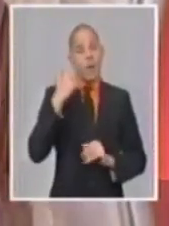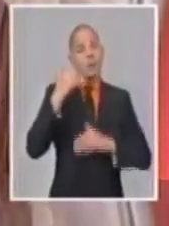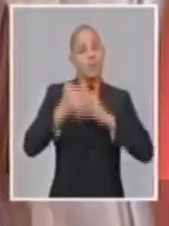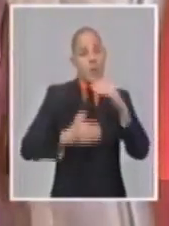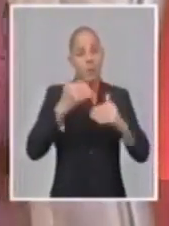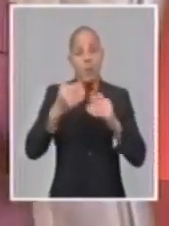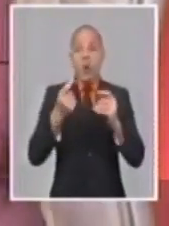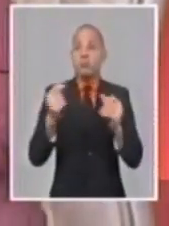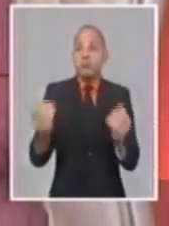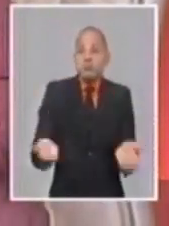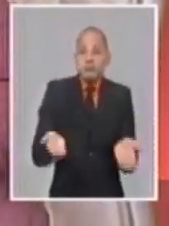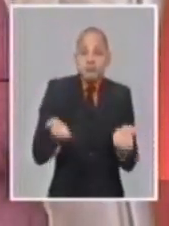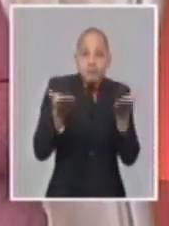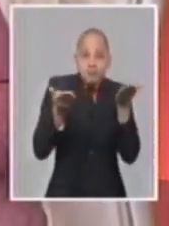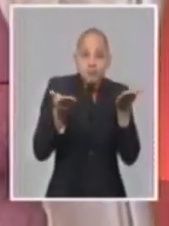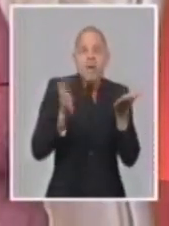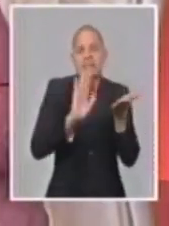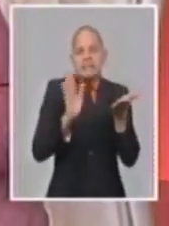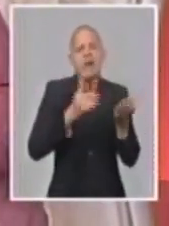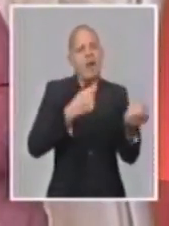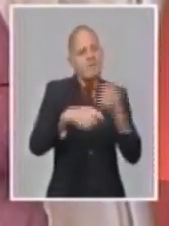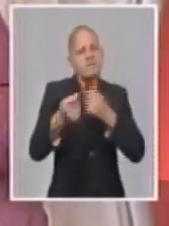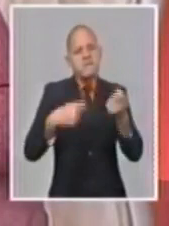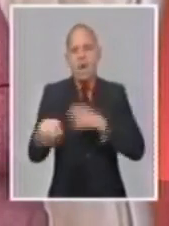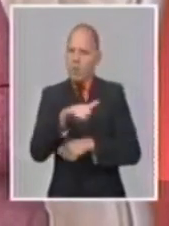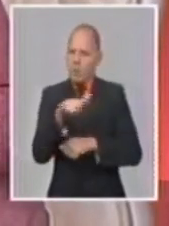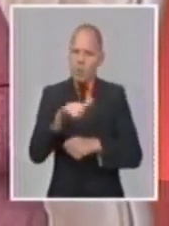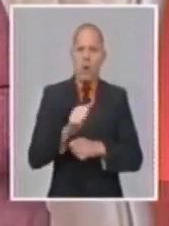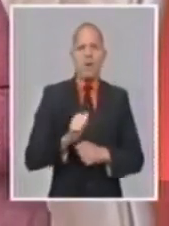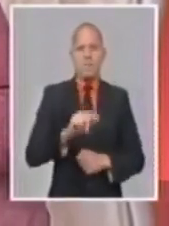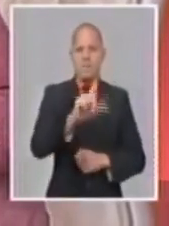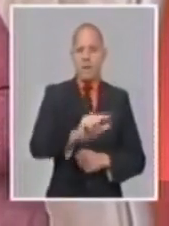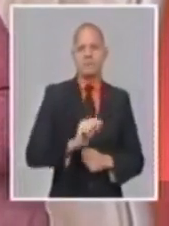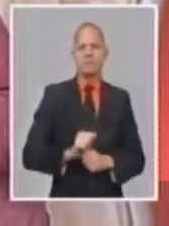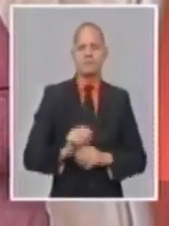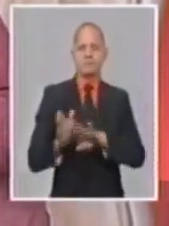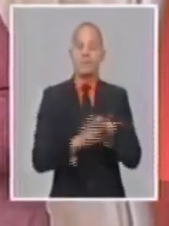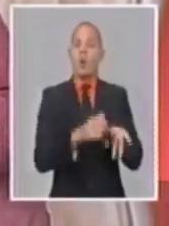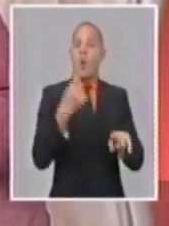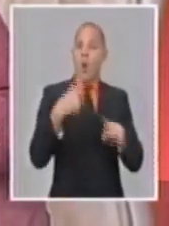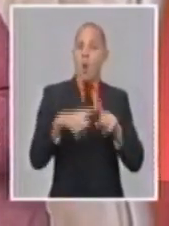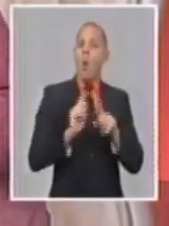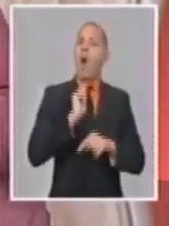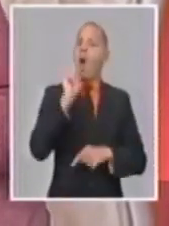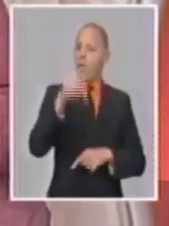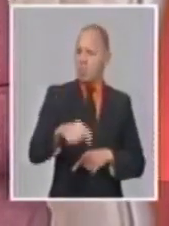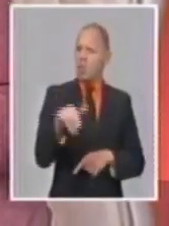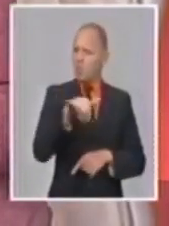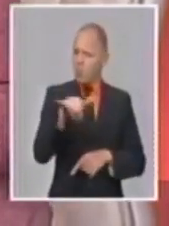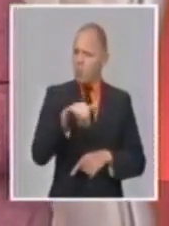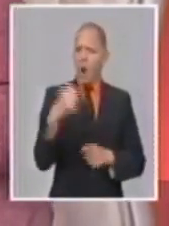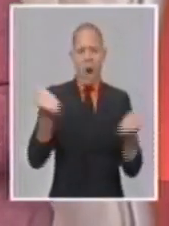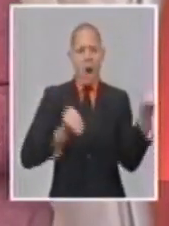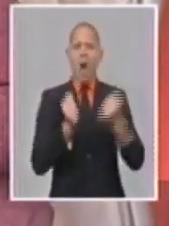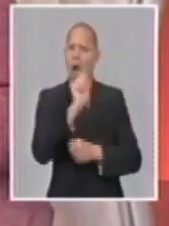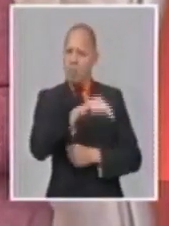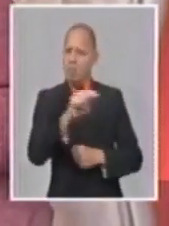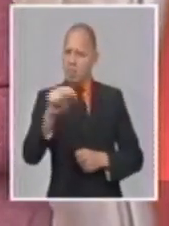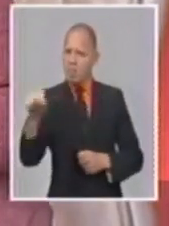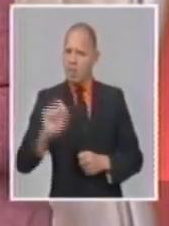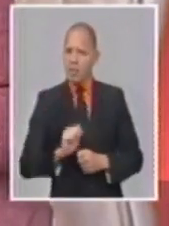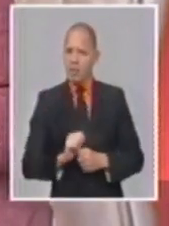de todos esos productos. Y hay servicios de transportación que, como ya hemos explicado en presentaciones anteriores,